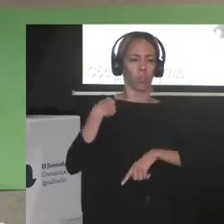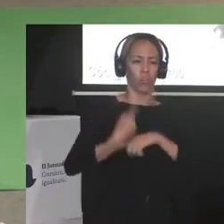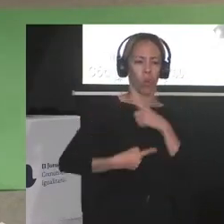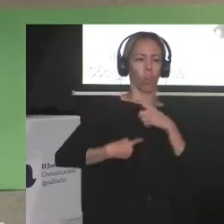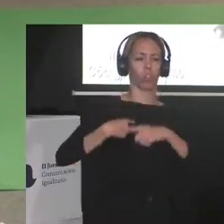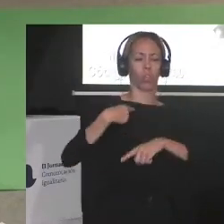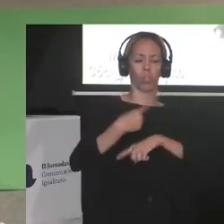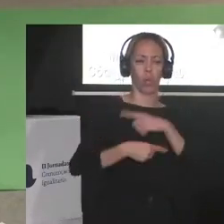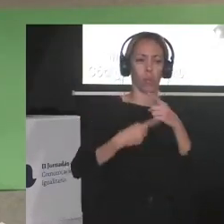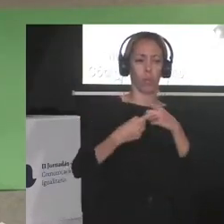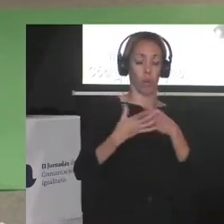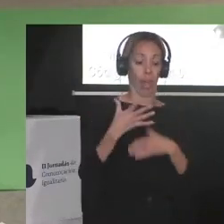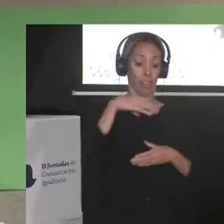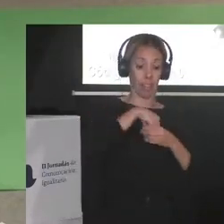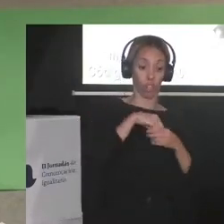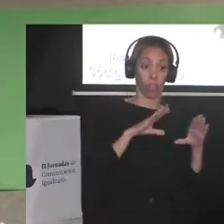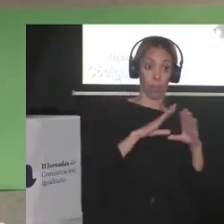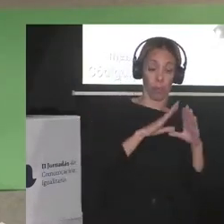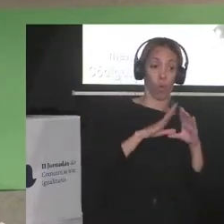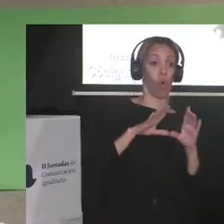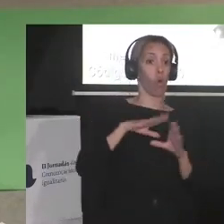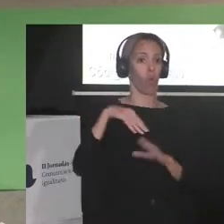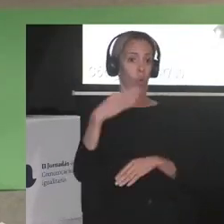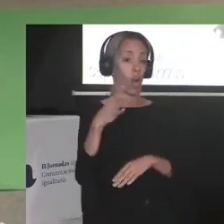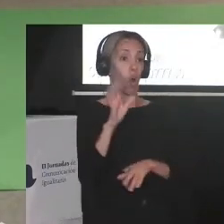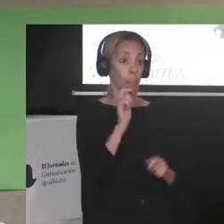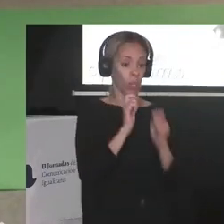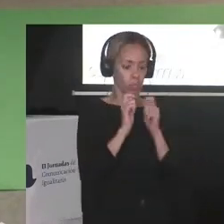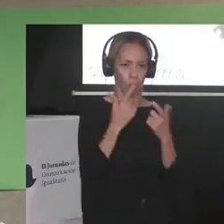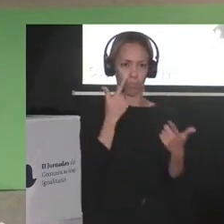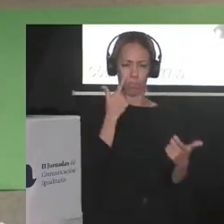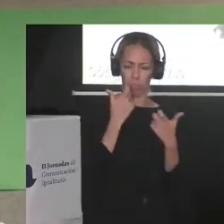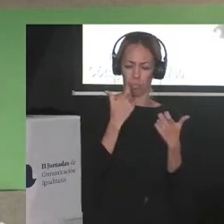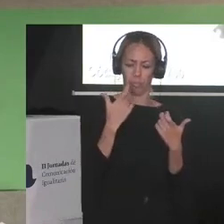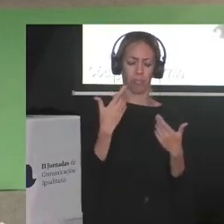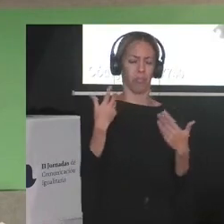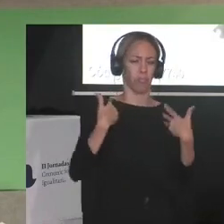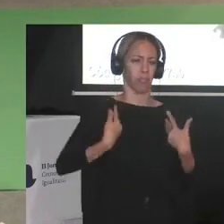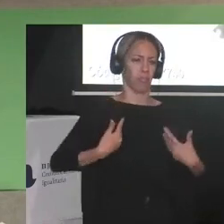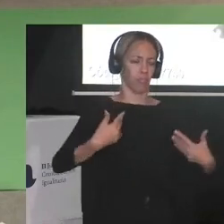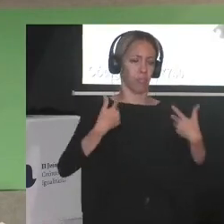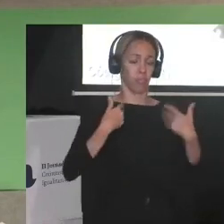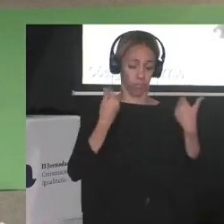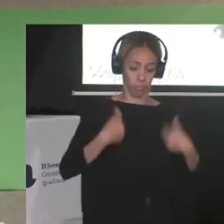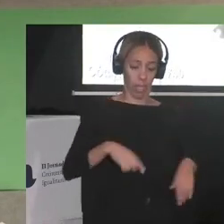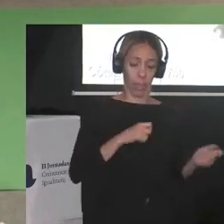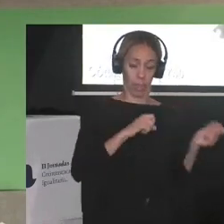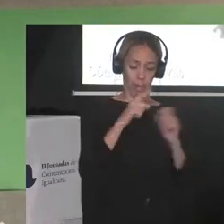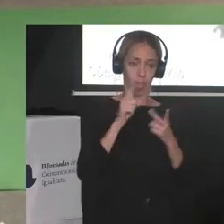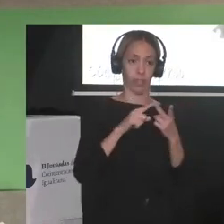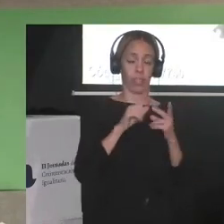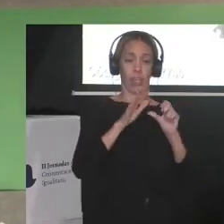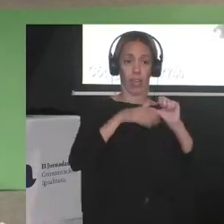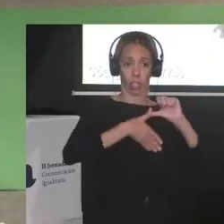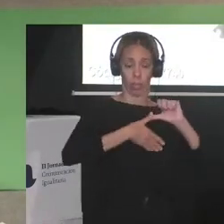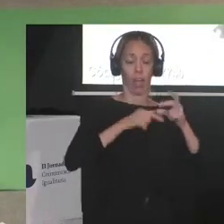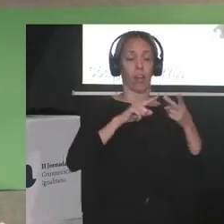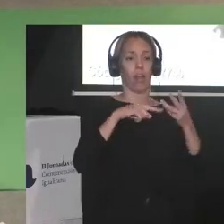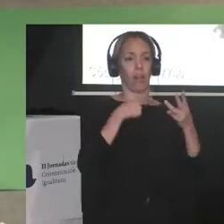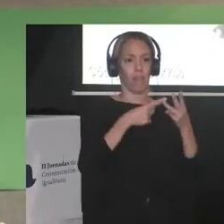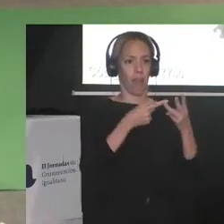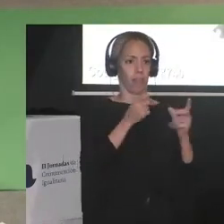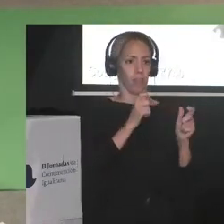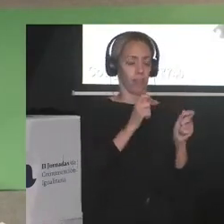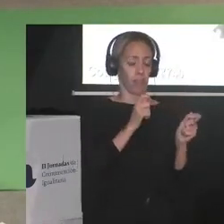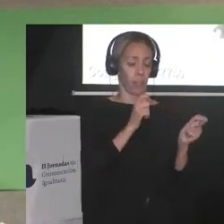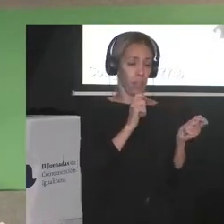dentro del feminismo y dentro del periodismo. como migrante latinoamericana y periodista en España, mi gran